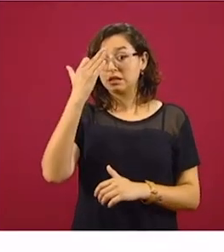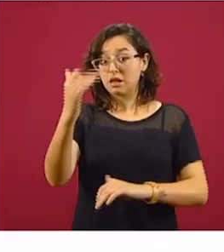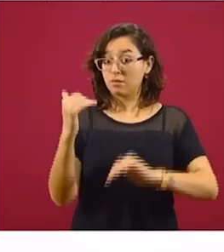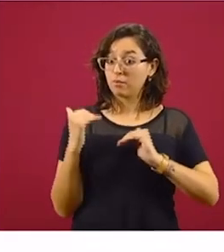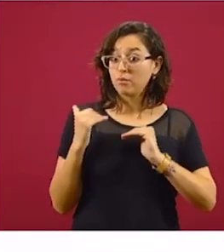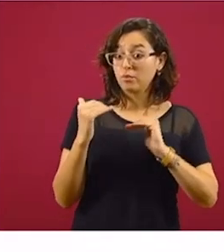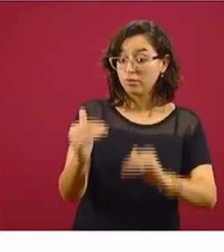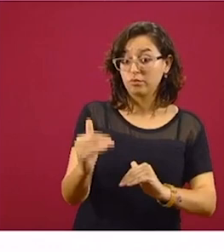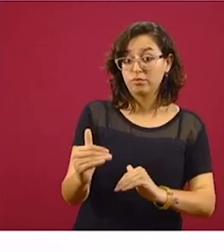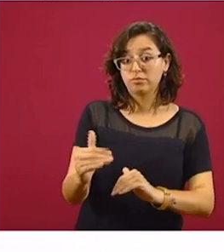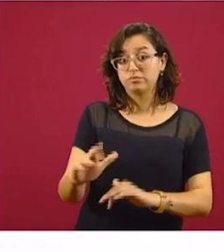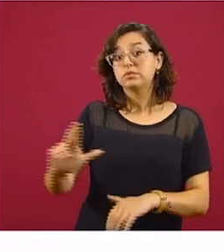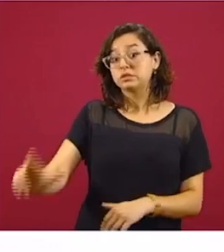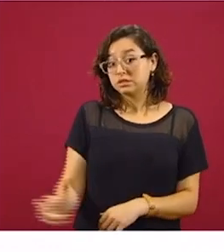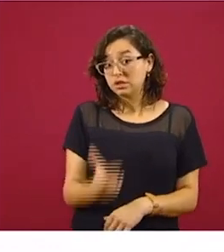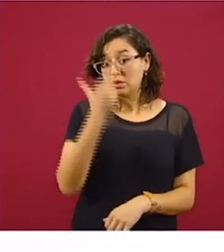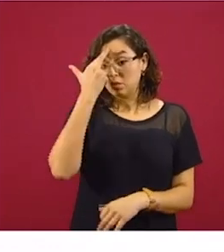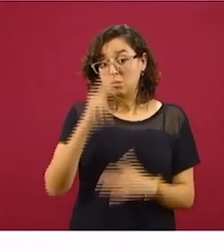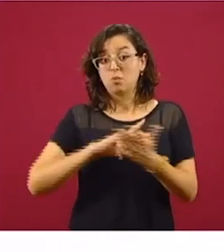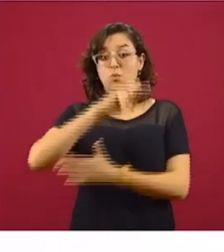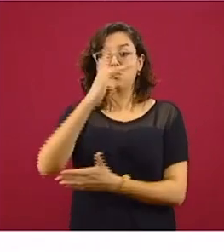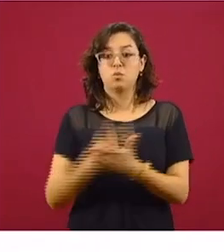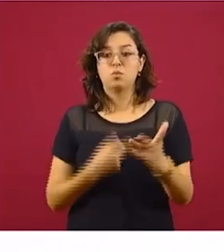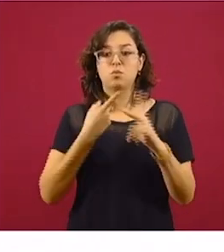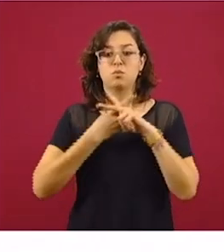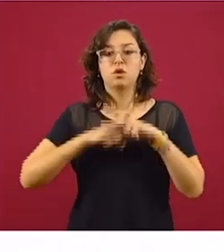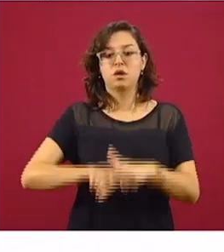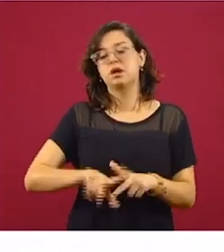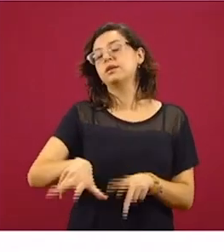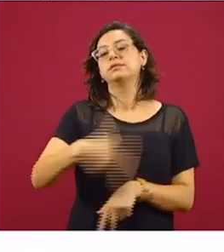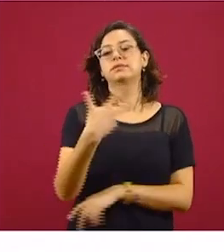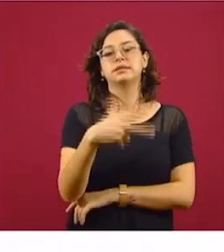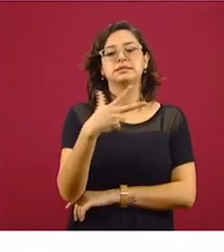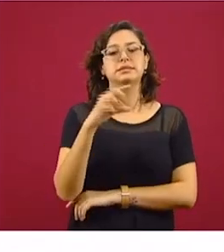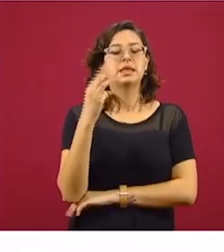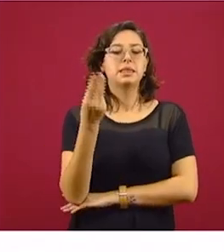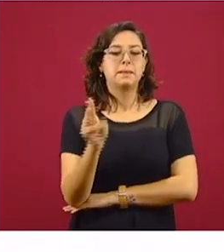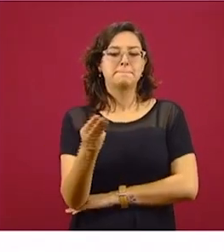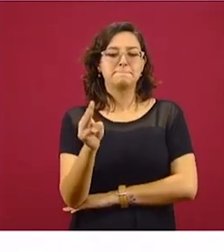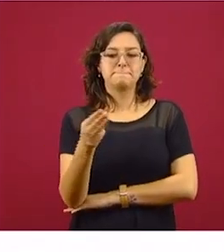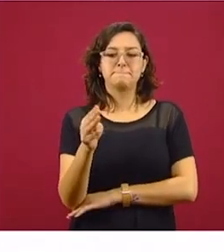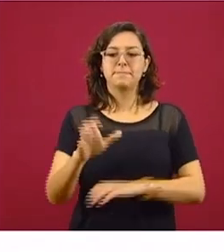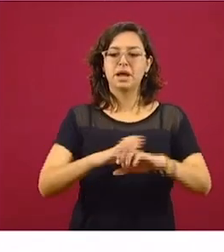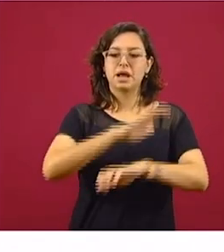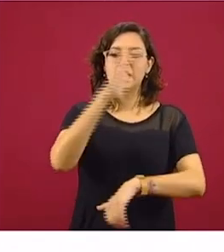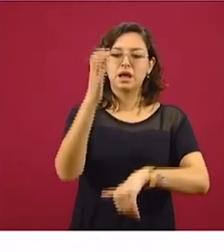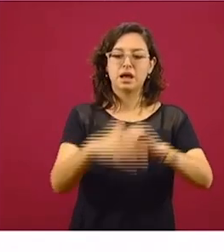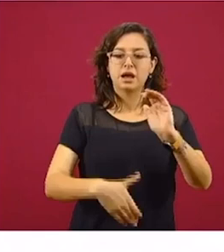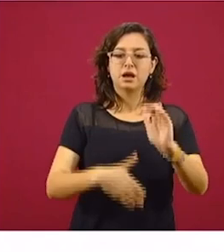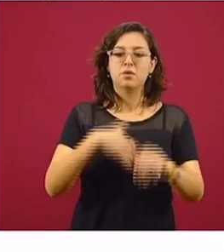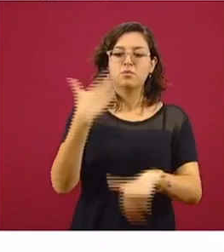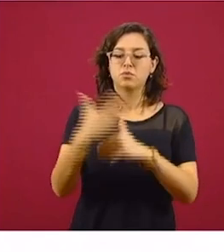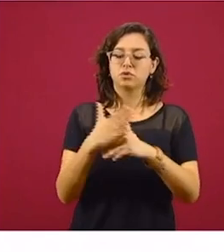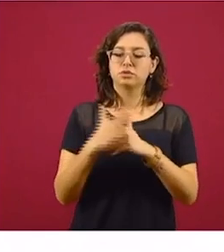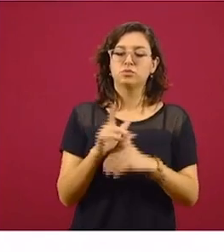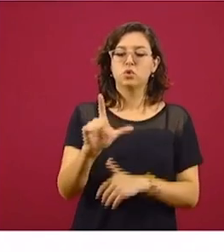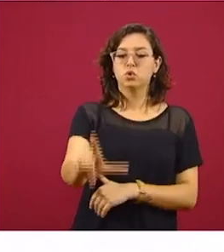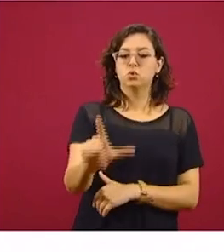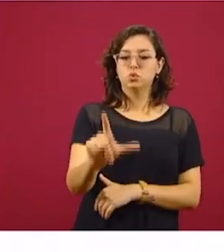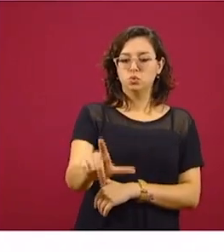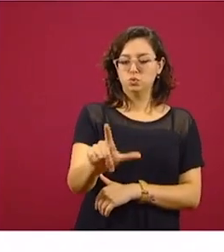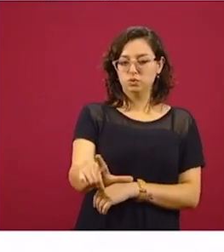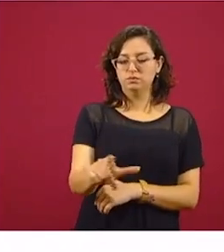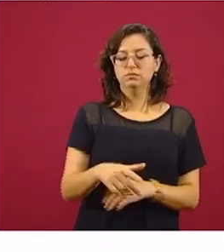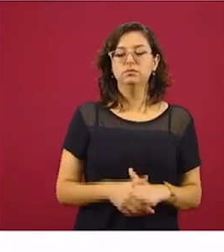agota. Recordemos que este programa empezó el día 13 de mayo y su conclusión es el próximo lunes. Tenemos